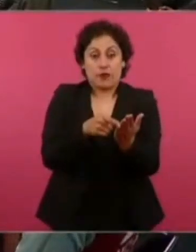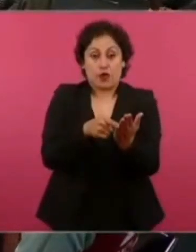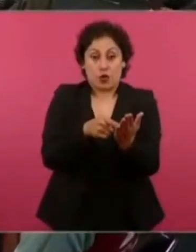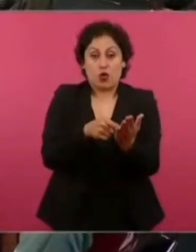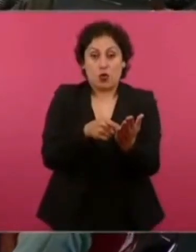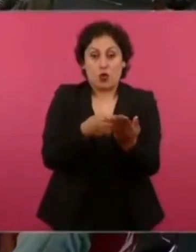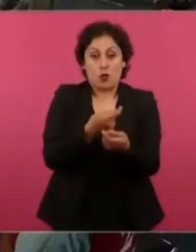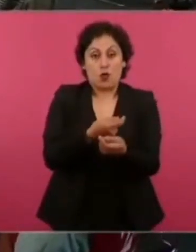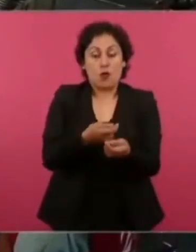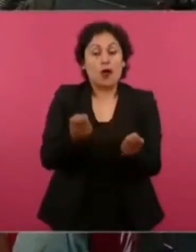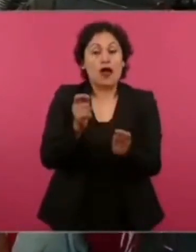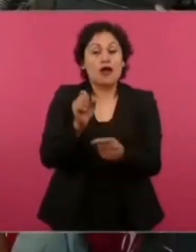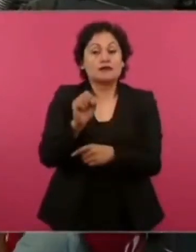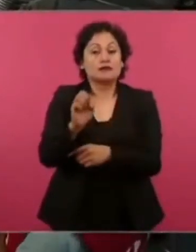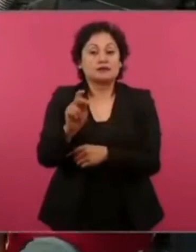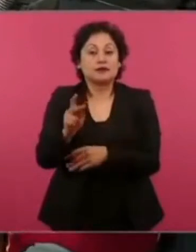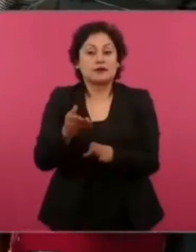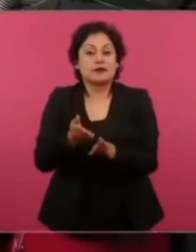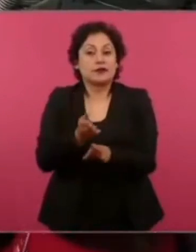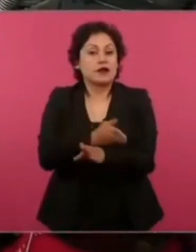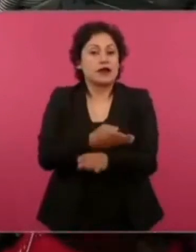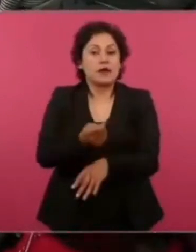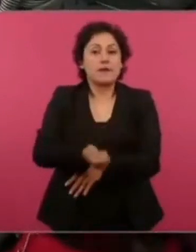encabezado por Martín Luis Guzmán.